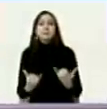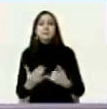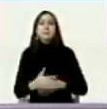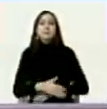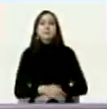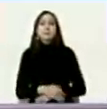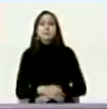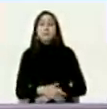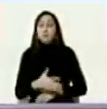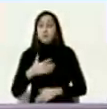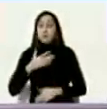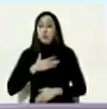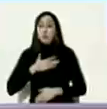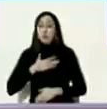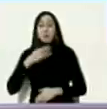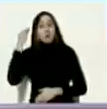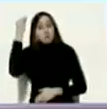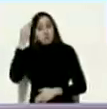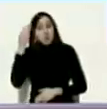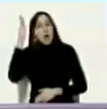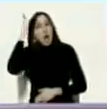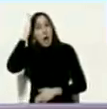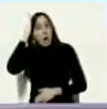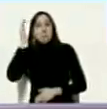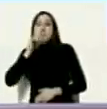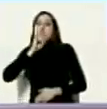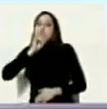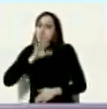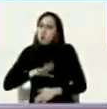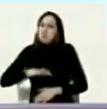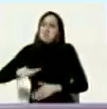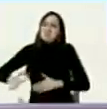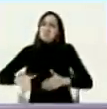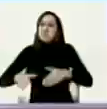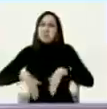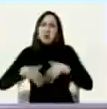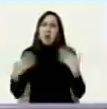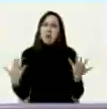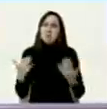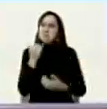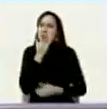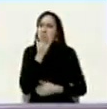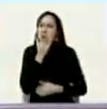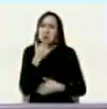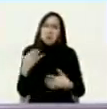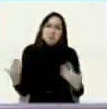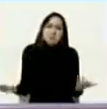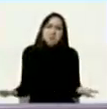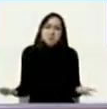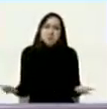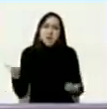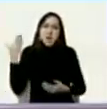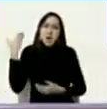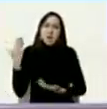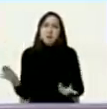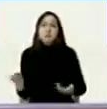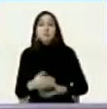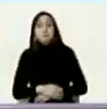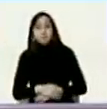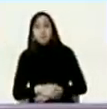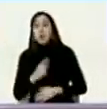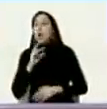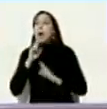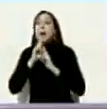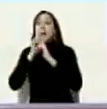uno tiene que ver de donde venimos cual es la trayectoria que ha pasado y lo que yo si te puedo decir Patrick